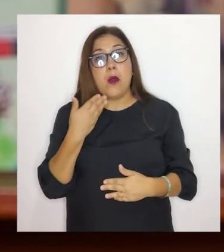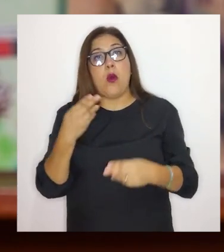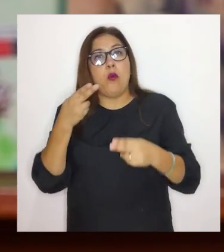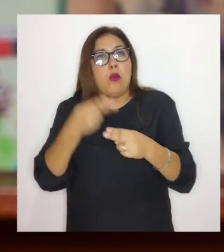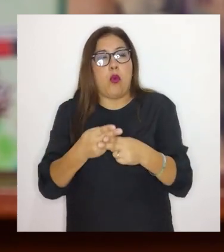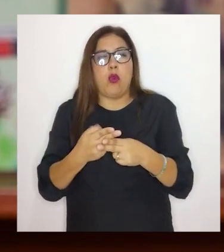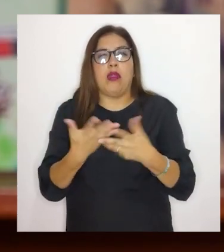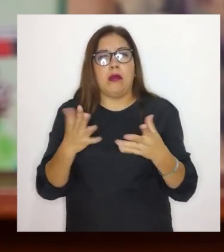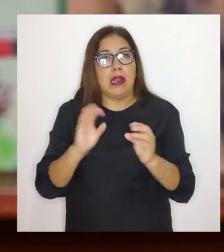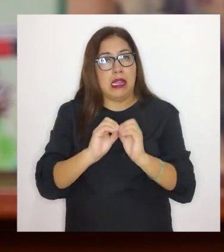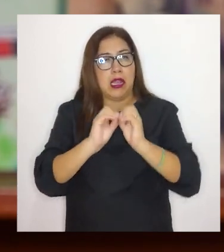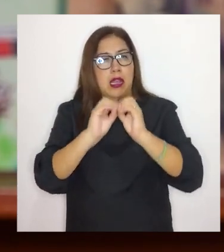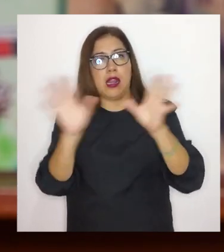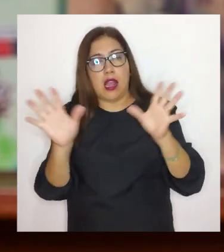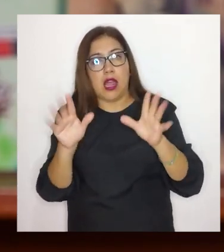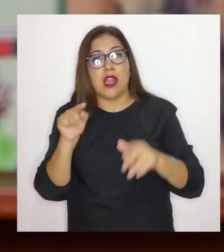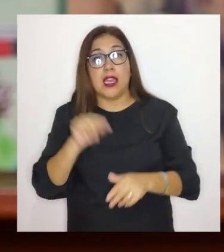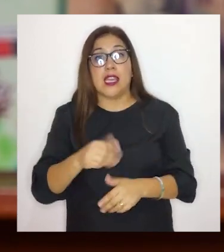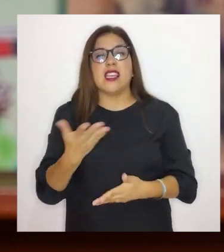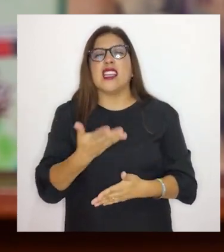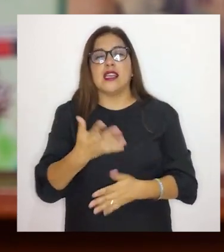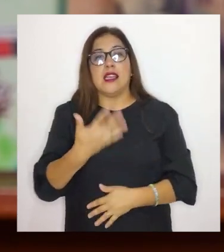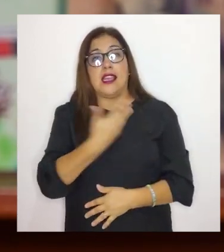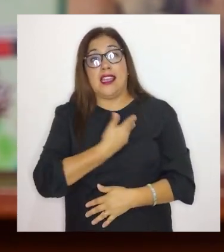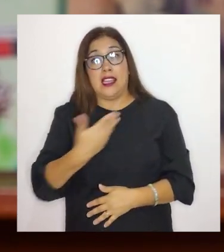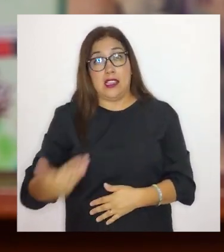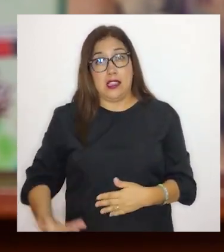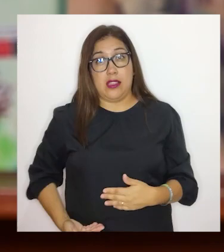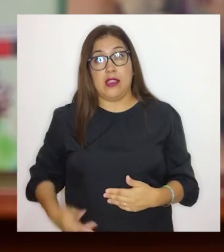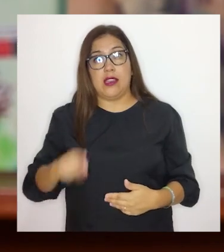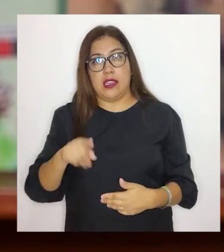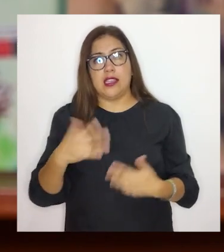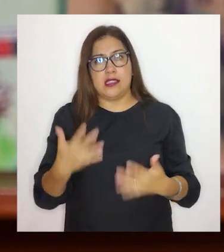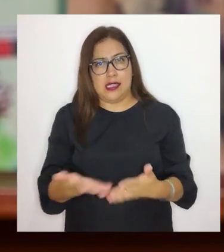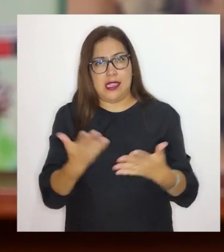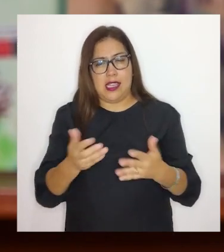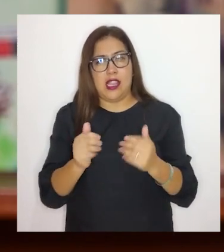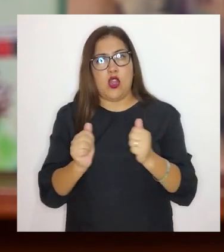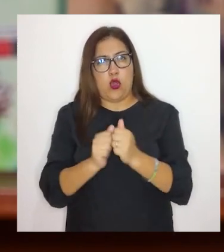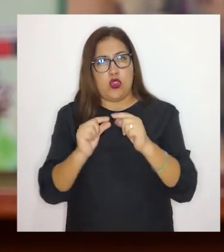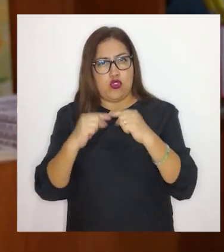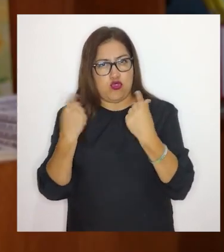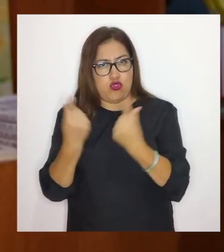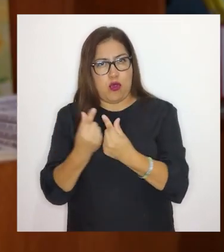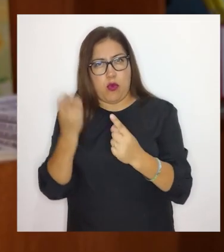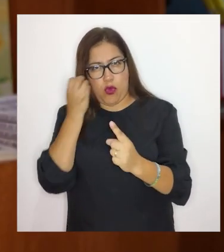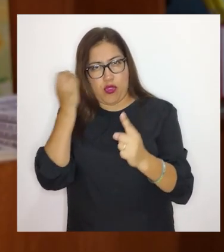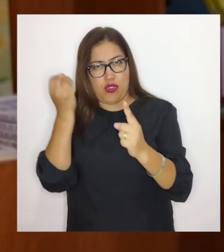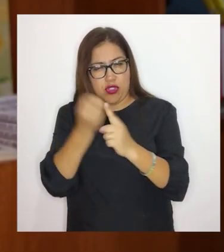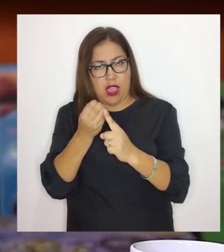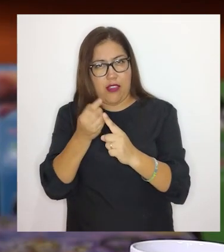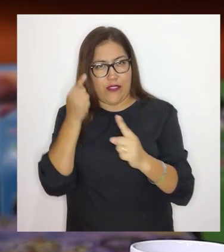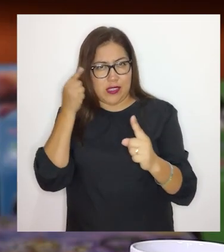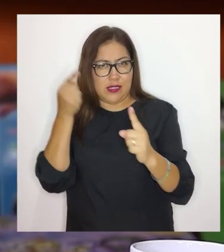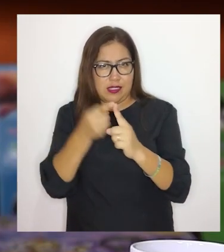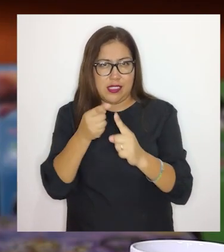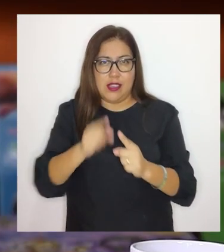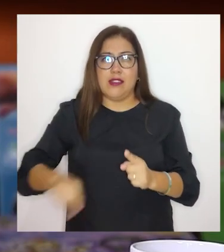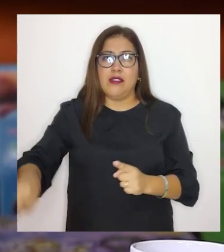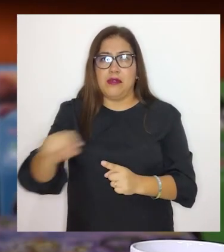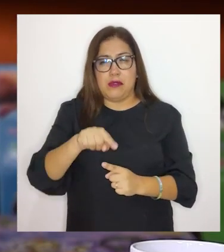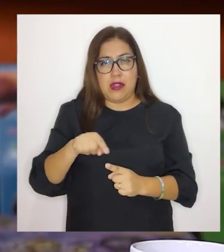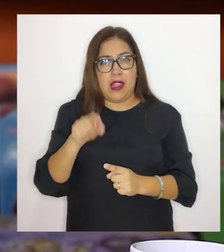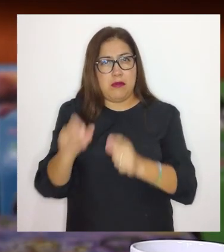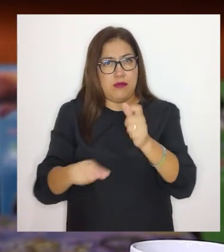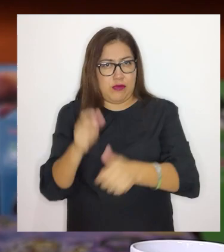sintetizar que el Estado está con este grupo objetivo específico, que son las personas